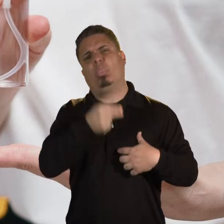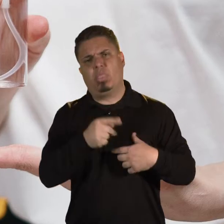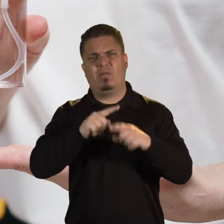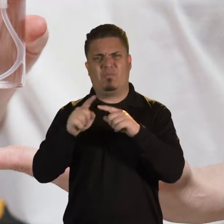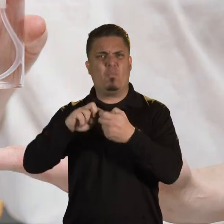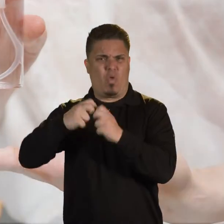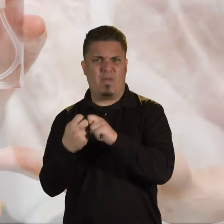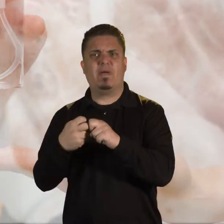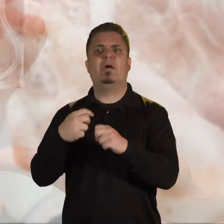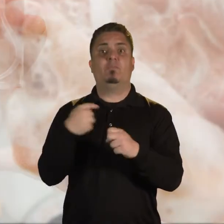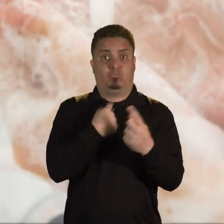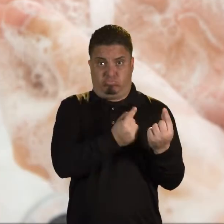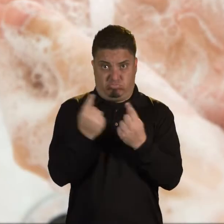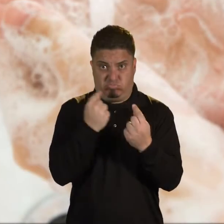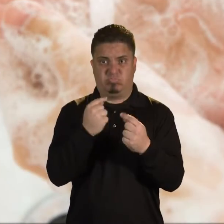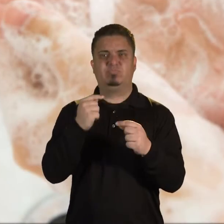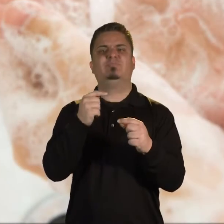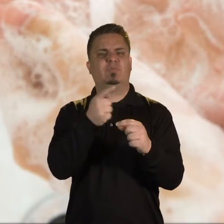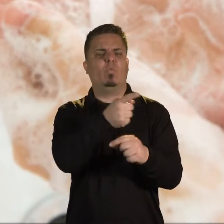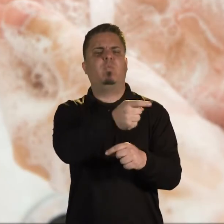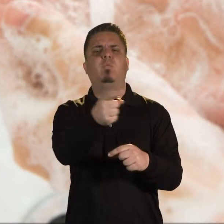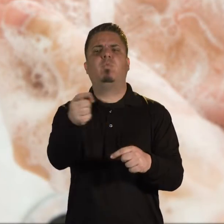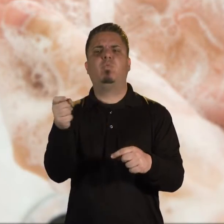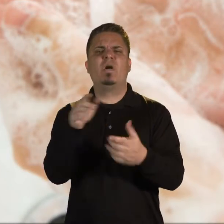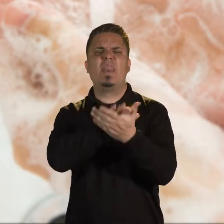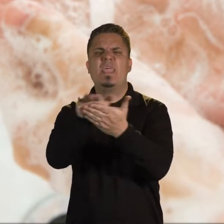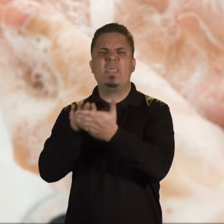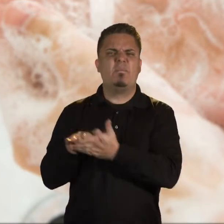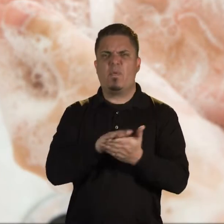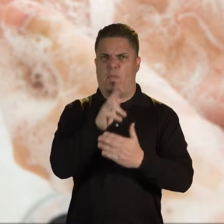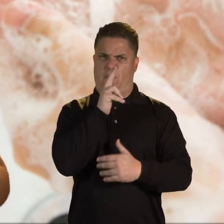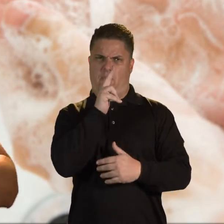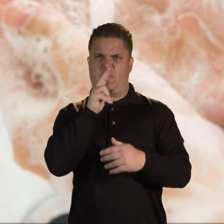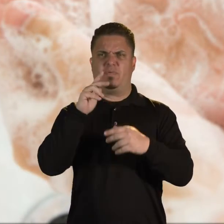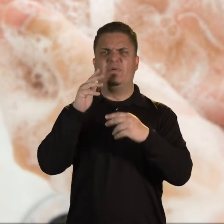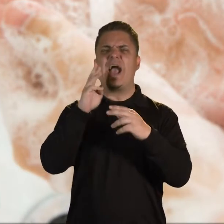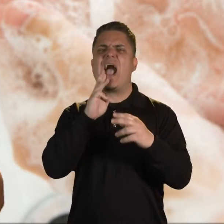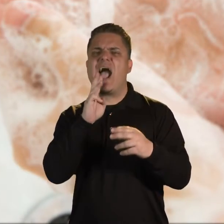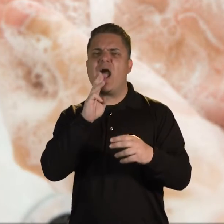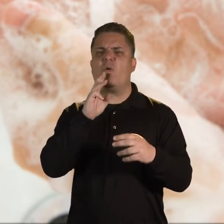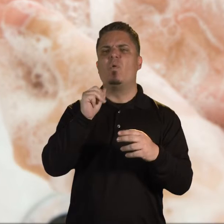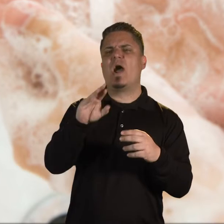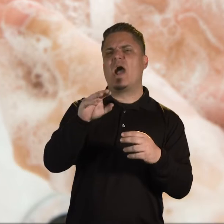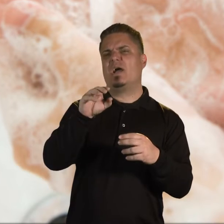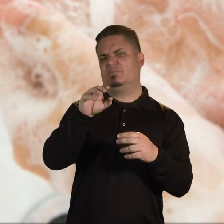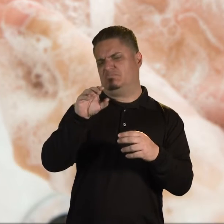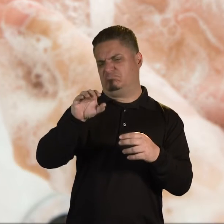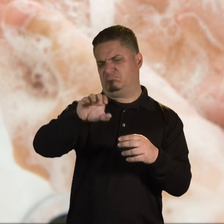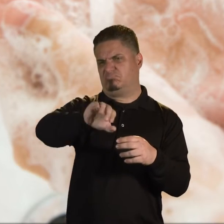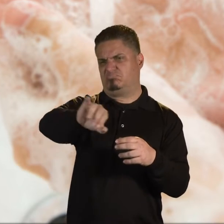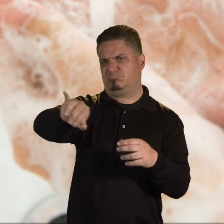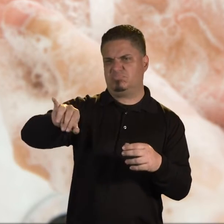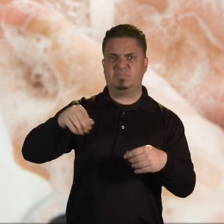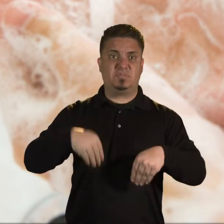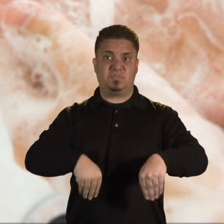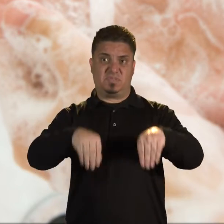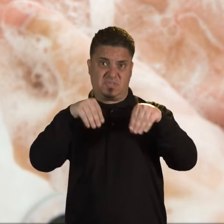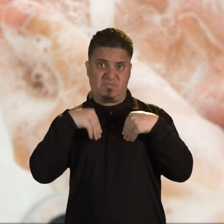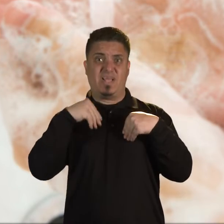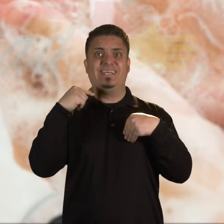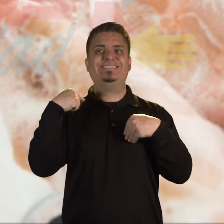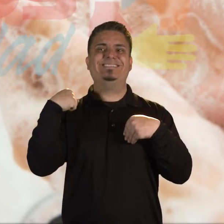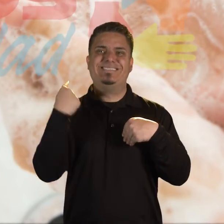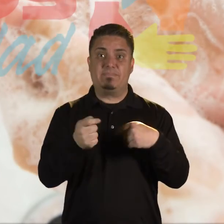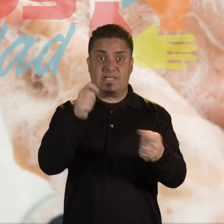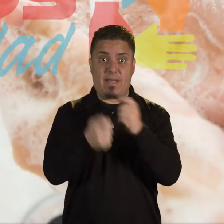con el agua oxigenada para ir refrescando esas sábanas y poderlas cambiar consistentemente cuando el paciente ya